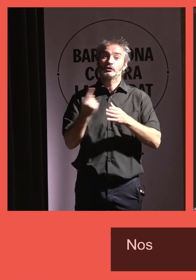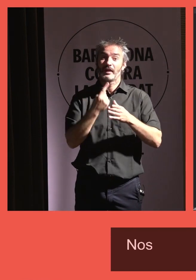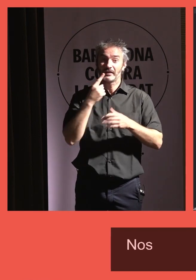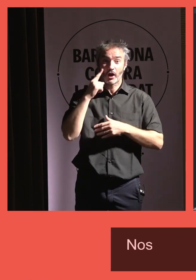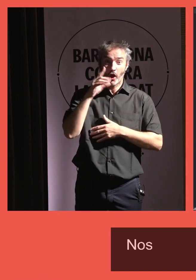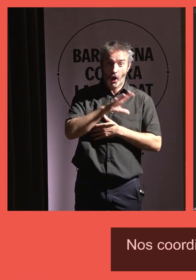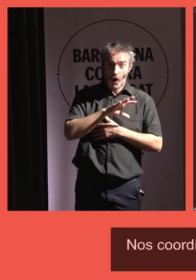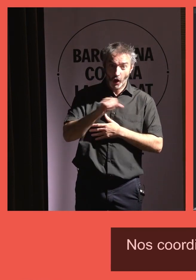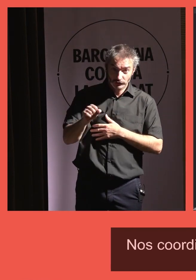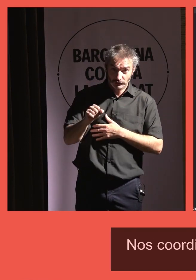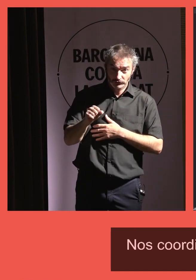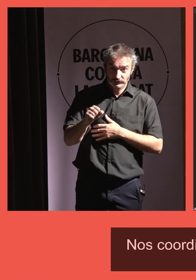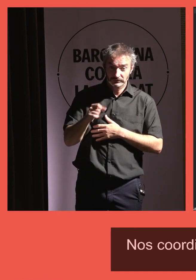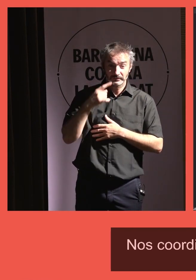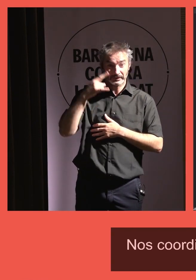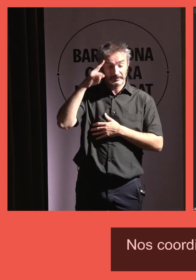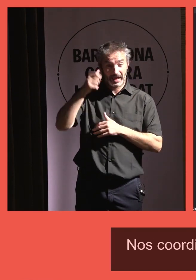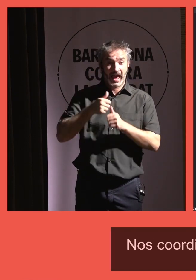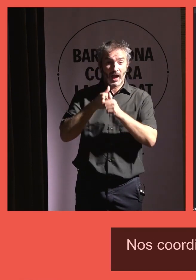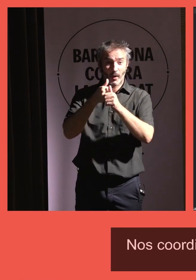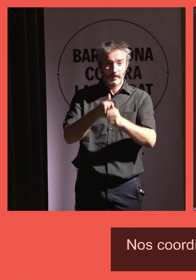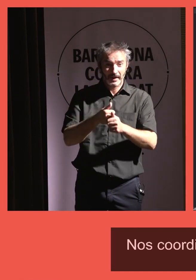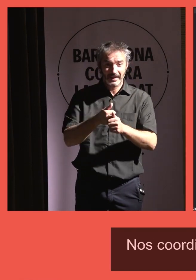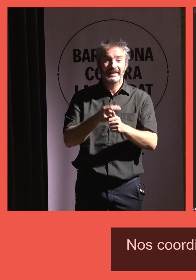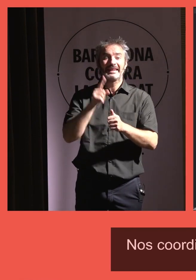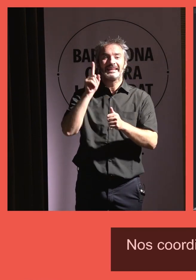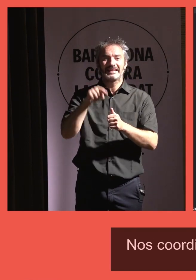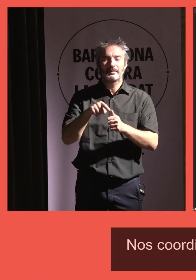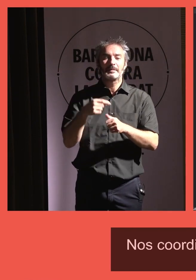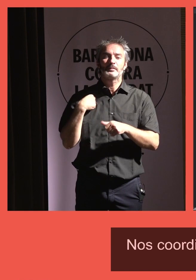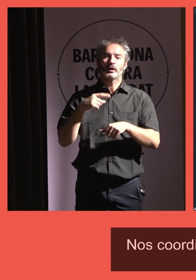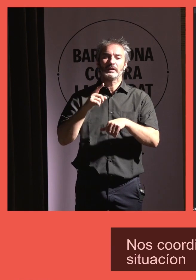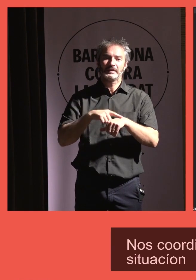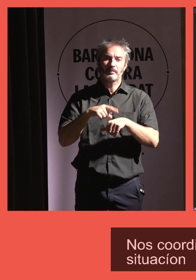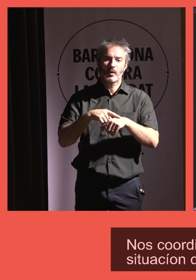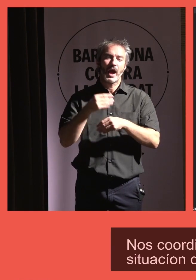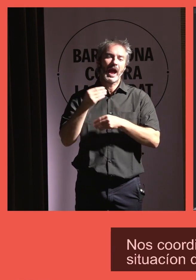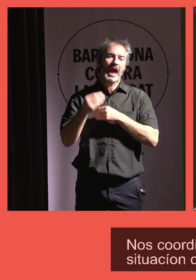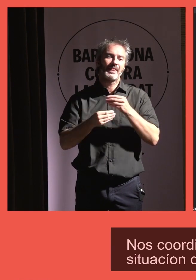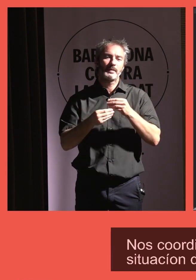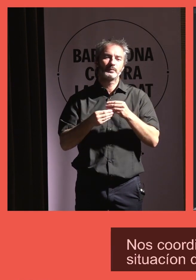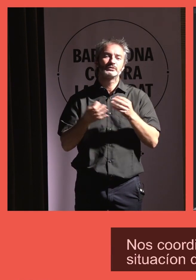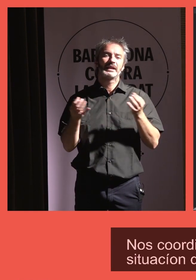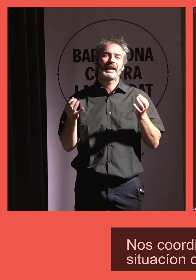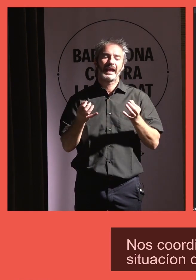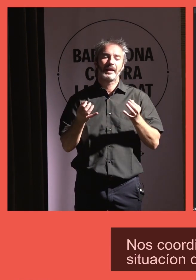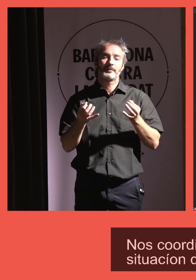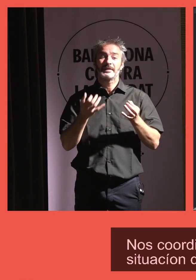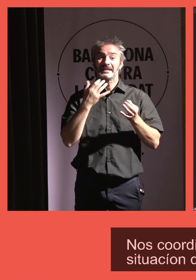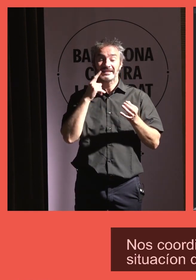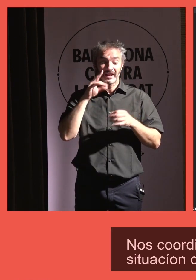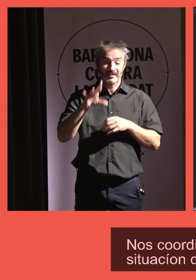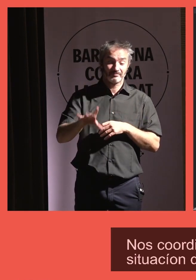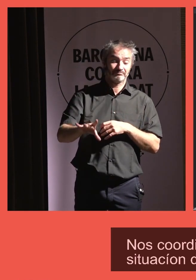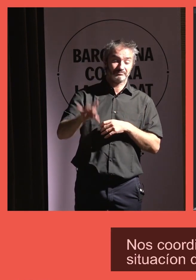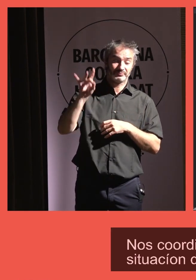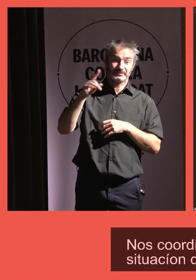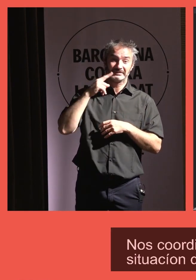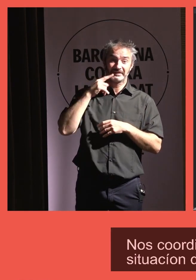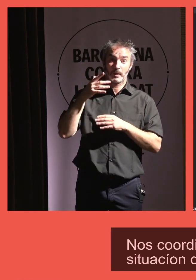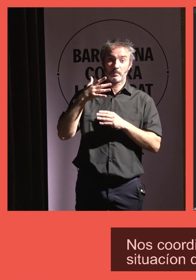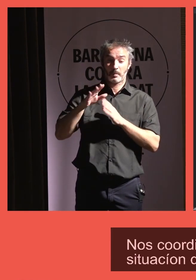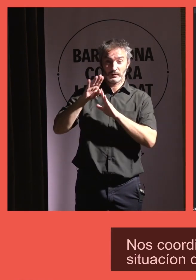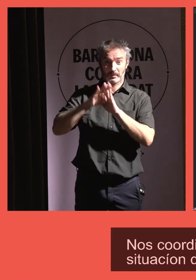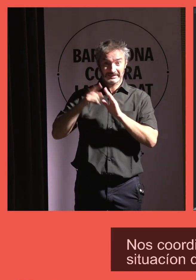con el servicio especializado de Salamanca Compaña, y a su vez también lo que hacemos es que si el programa